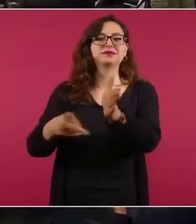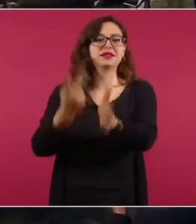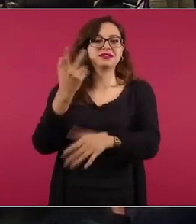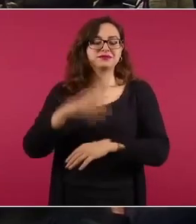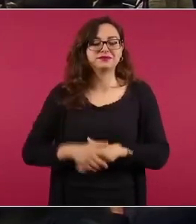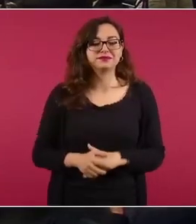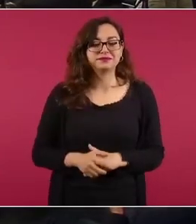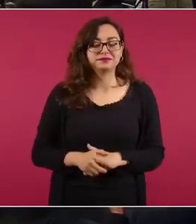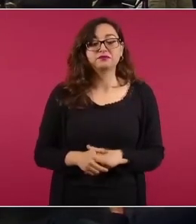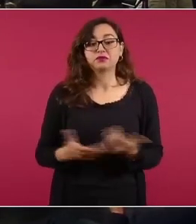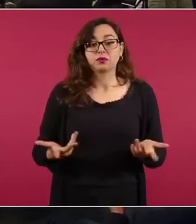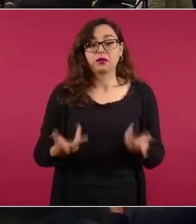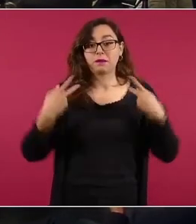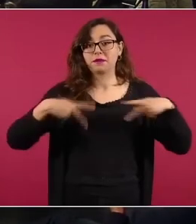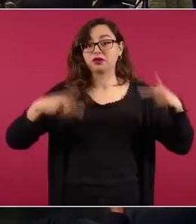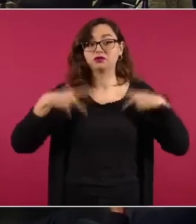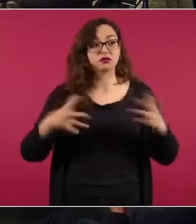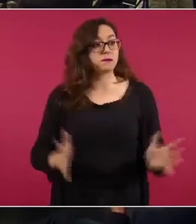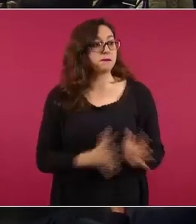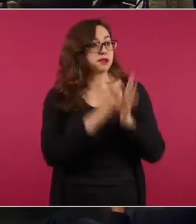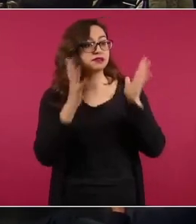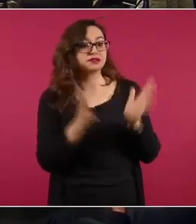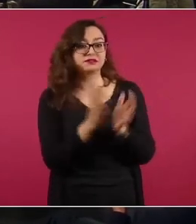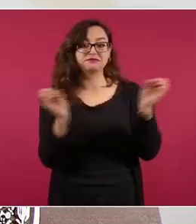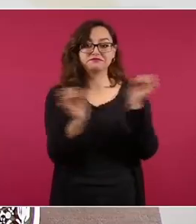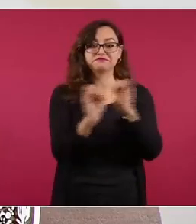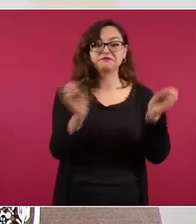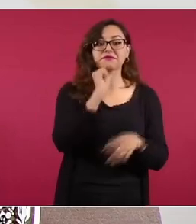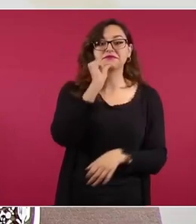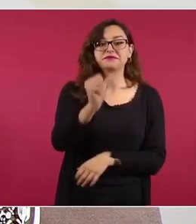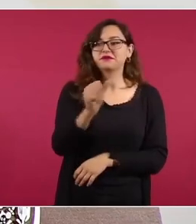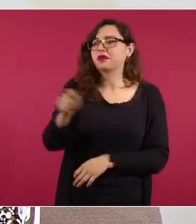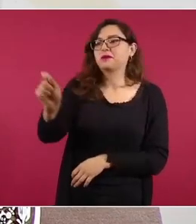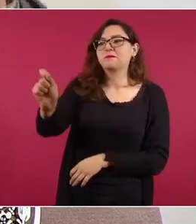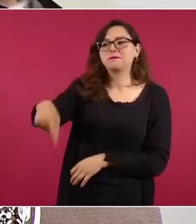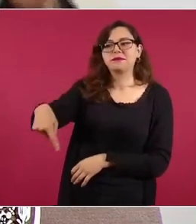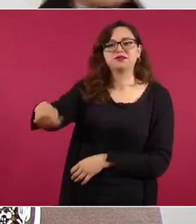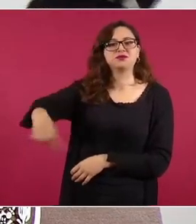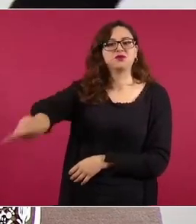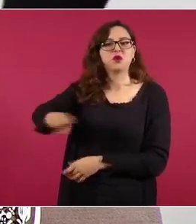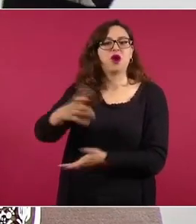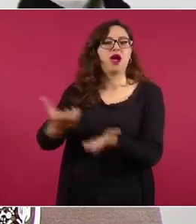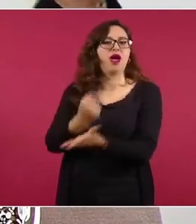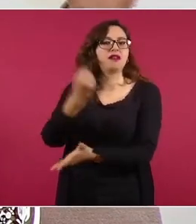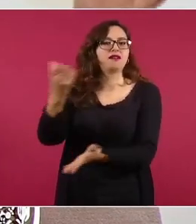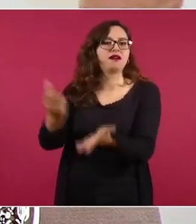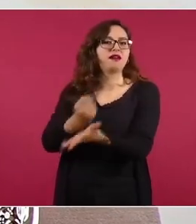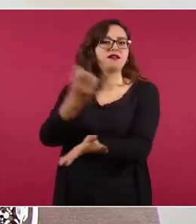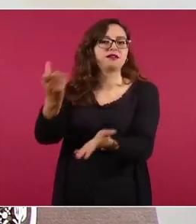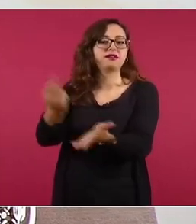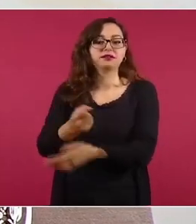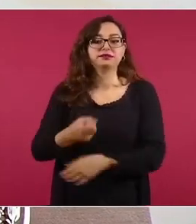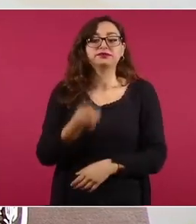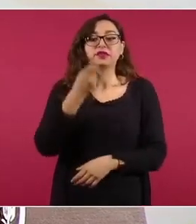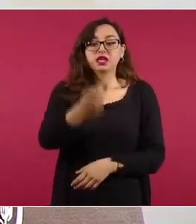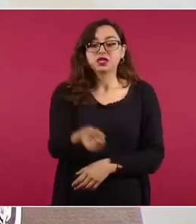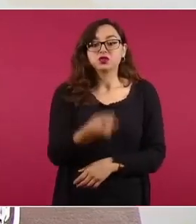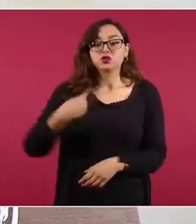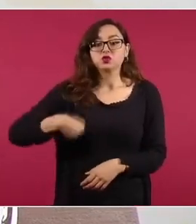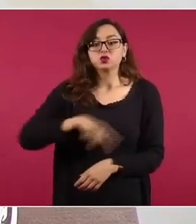pues eso lo padecimos durante mucho tiempo entonces